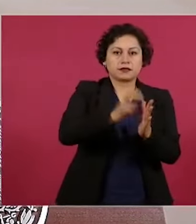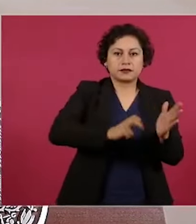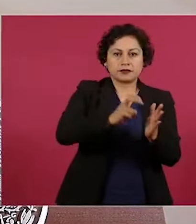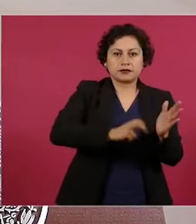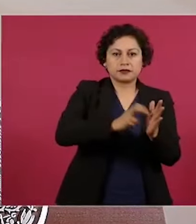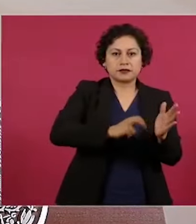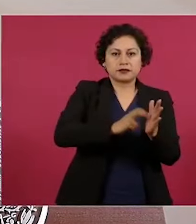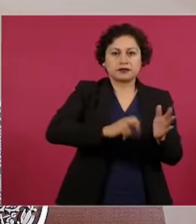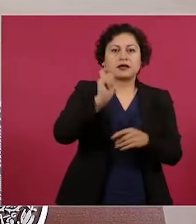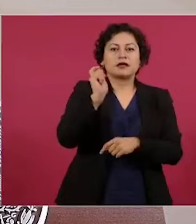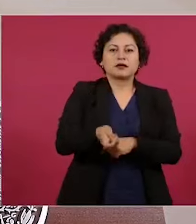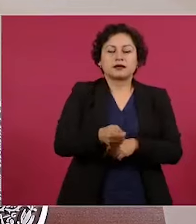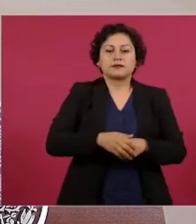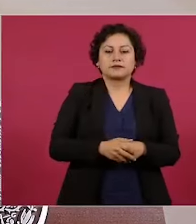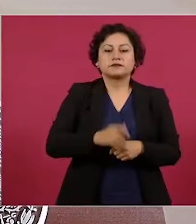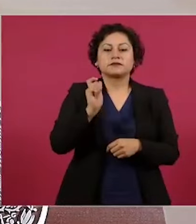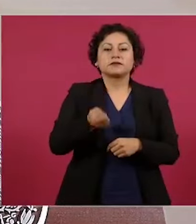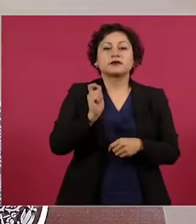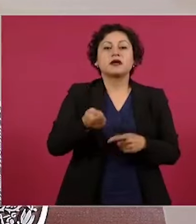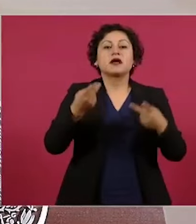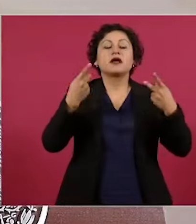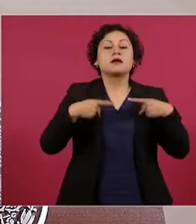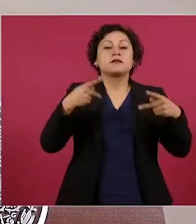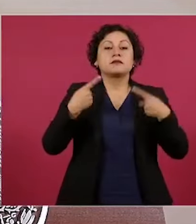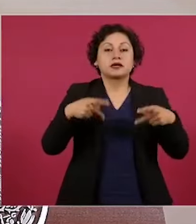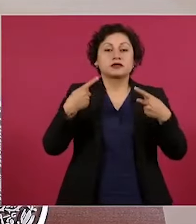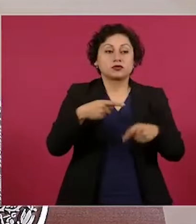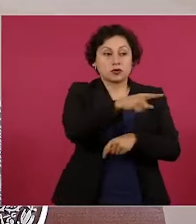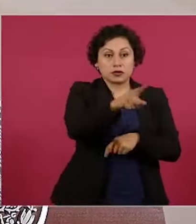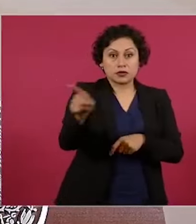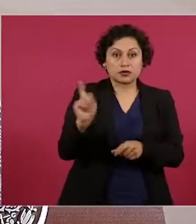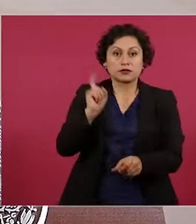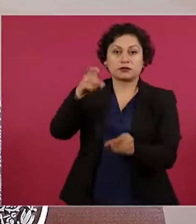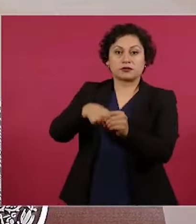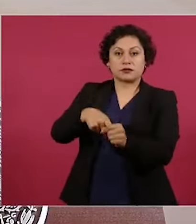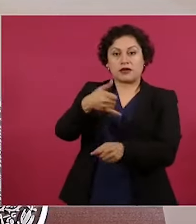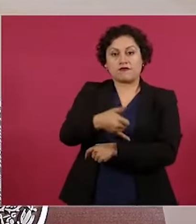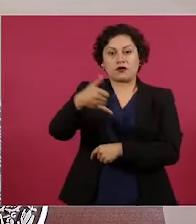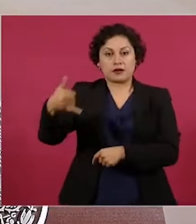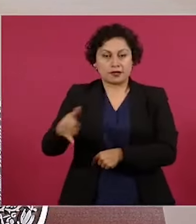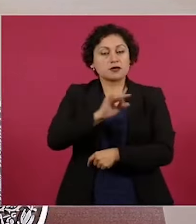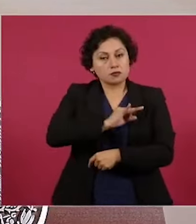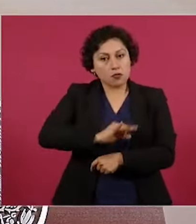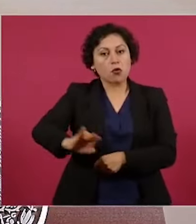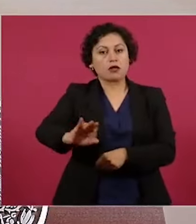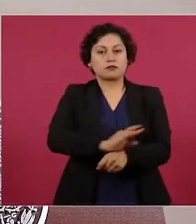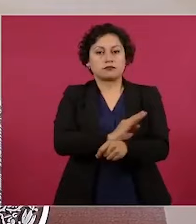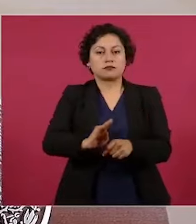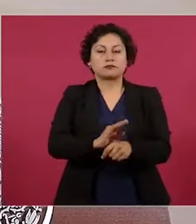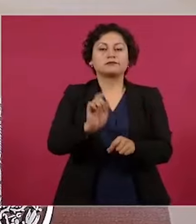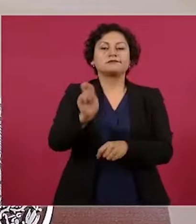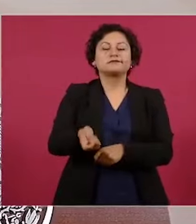tiene derecho al Infonavit todo aquel que tenga una cuenta en el Infonavit. ¿Qué pasaba antes? La cuenta sólo se podía